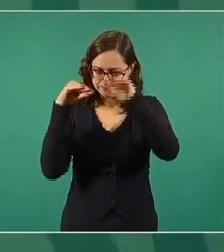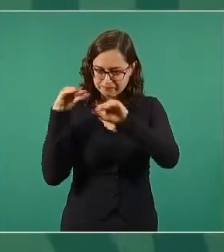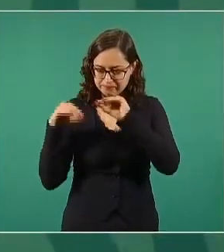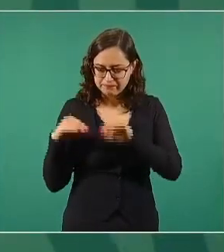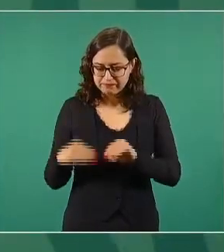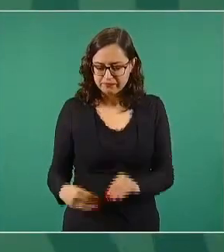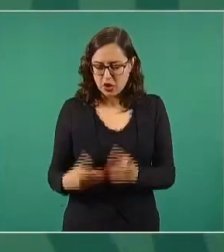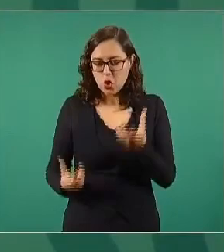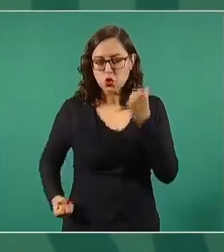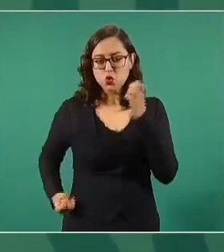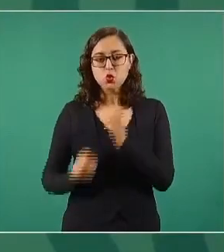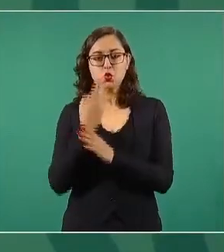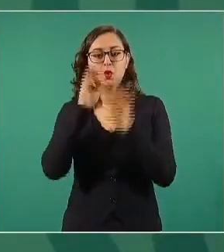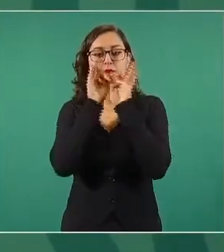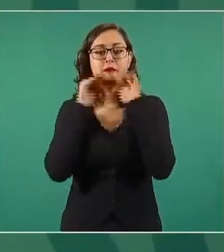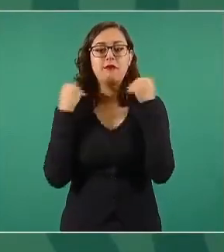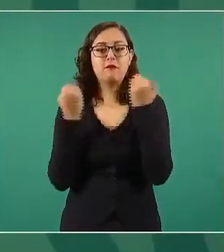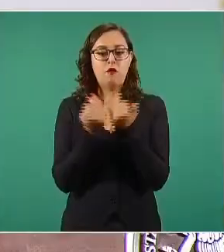una